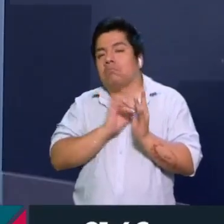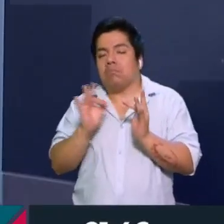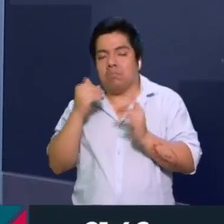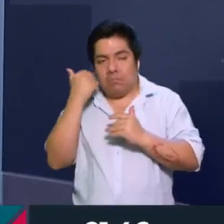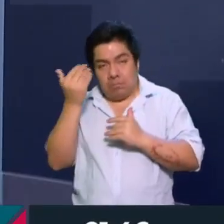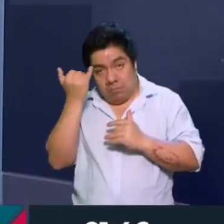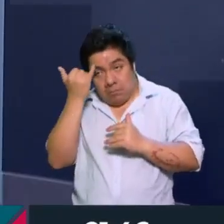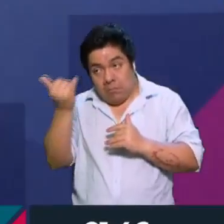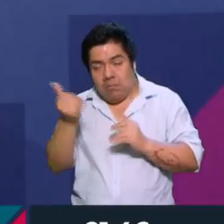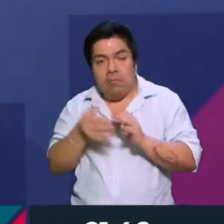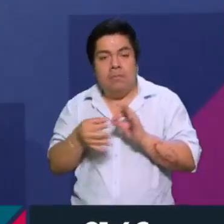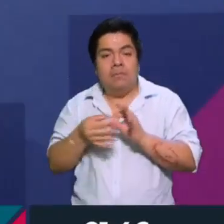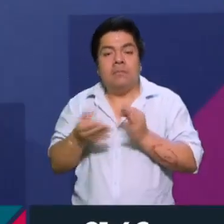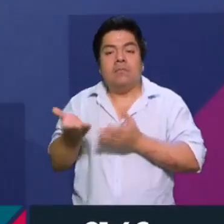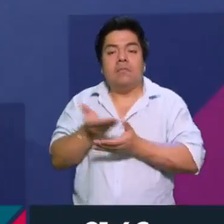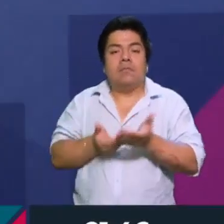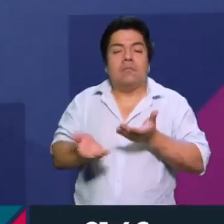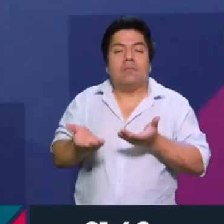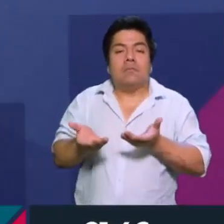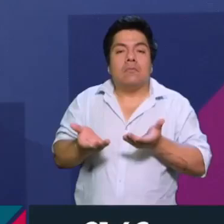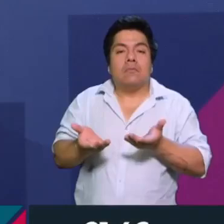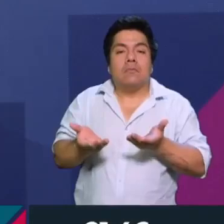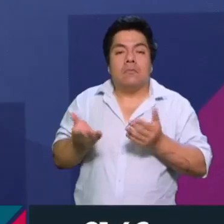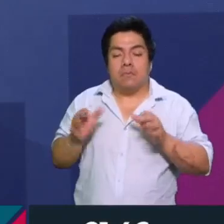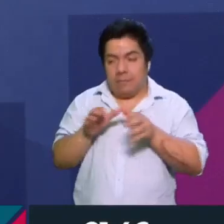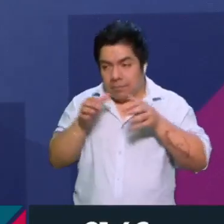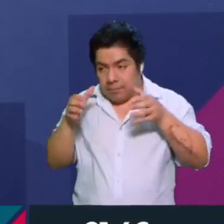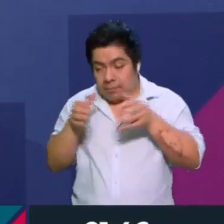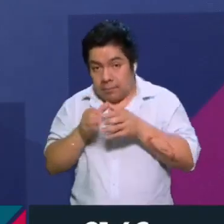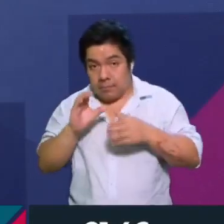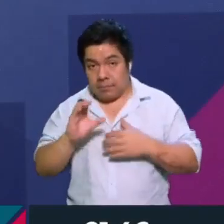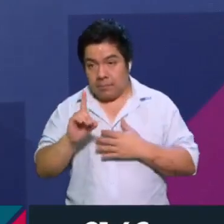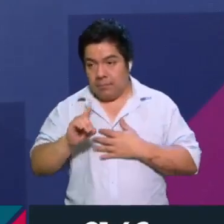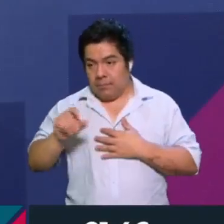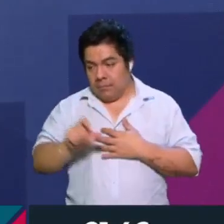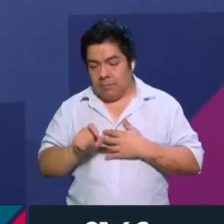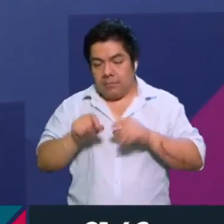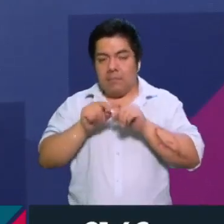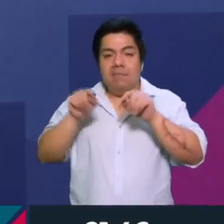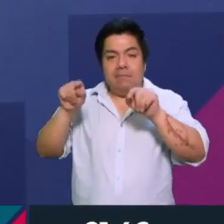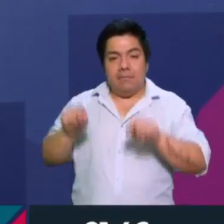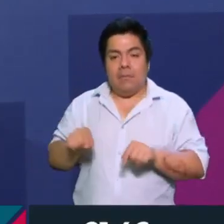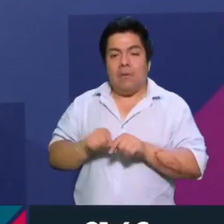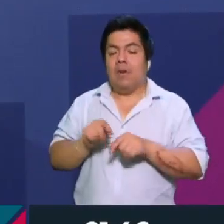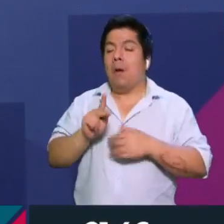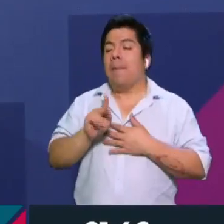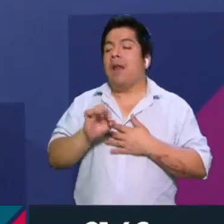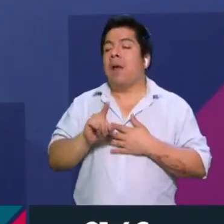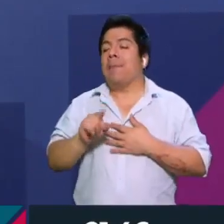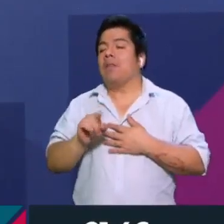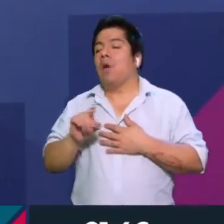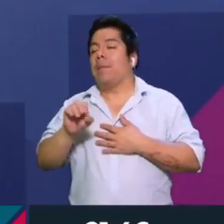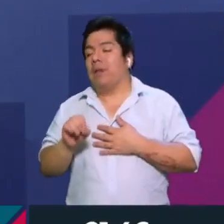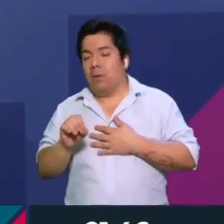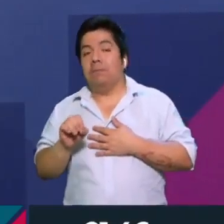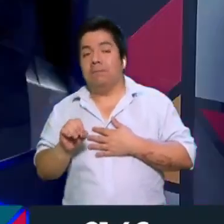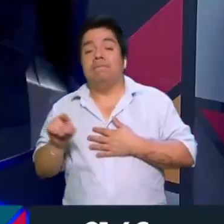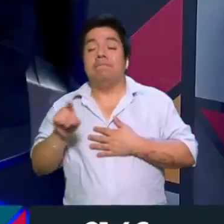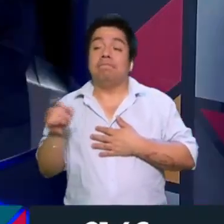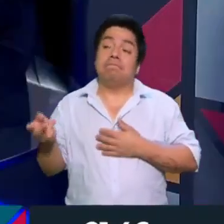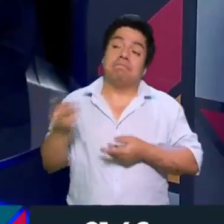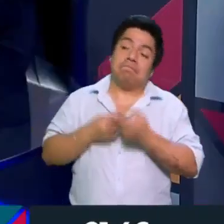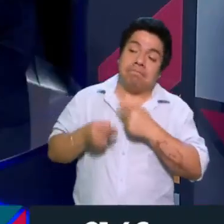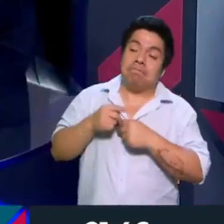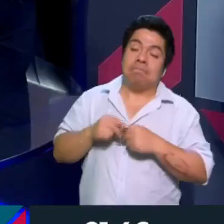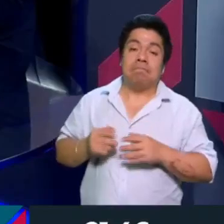aportar a esta iniciativa? Sí. En el Congreso de la Ciudad de México tenemos una cosa que se llama Parlamento Abierto. Entonces en el momento en el que se presente